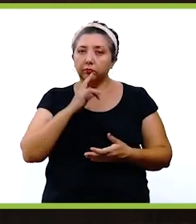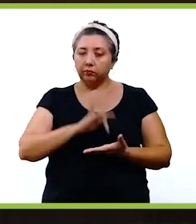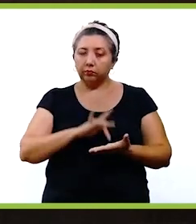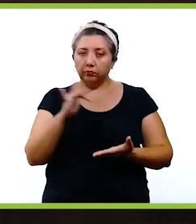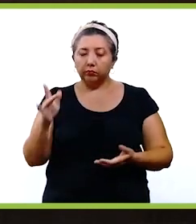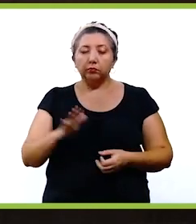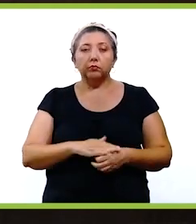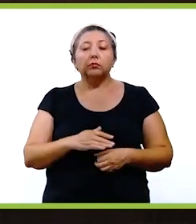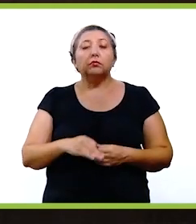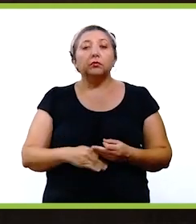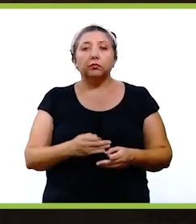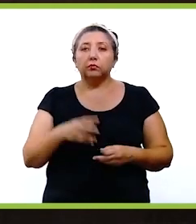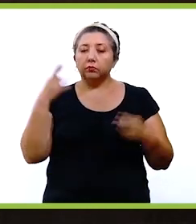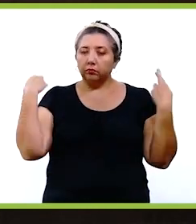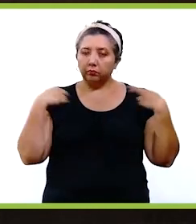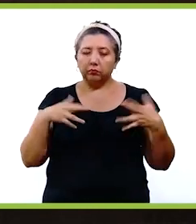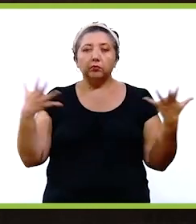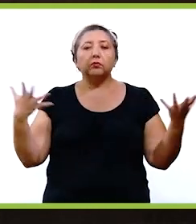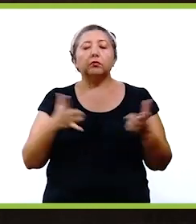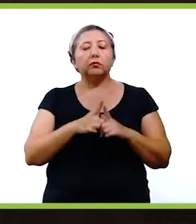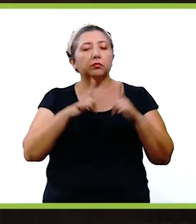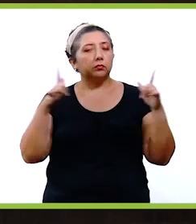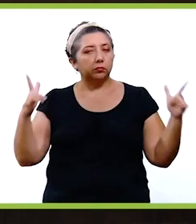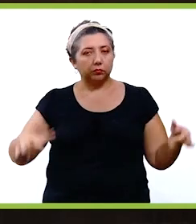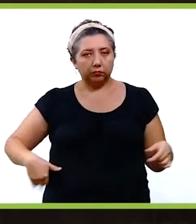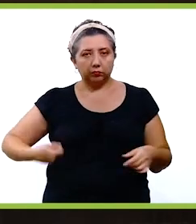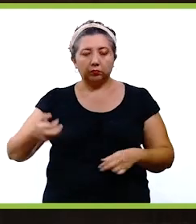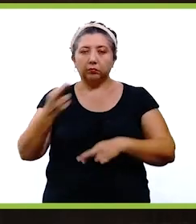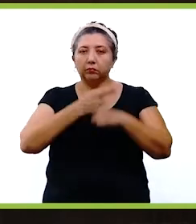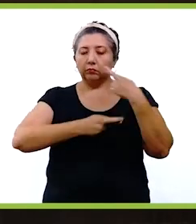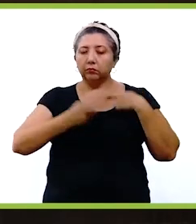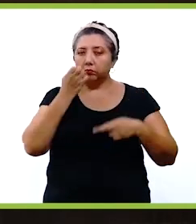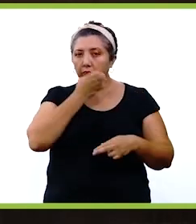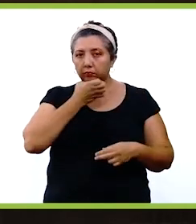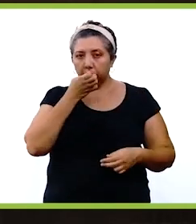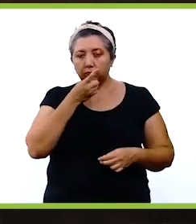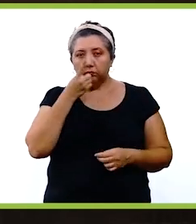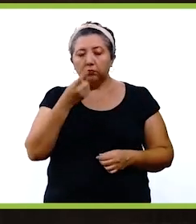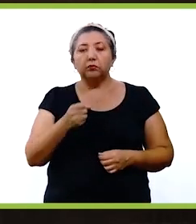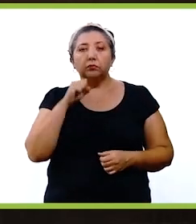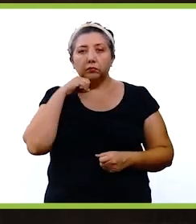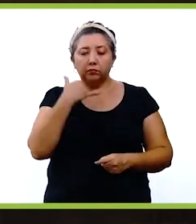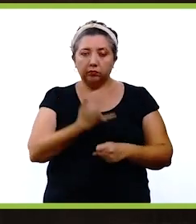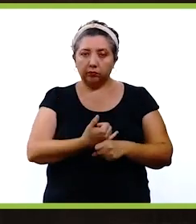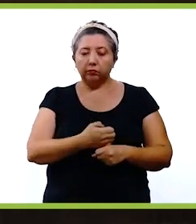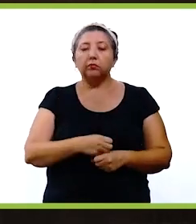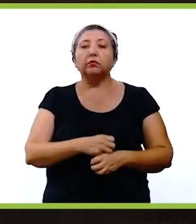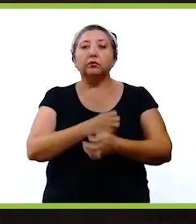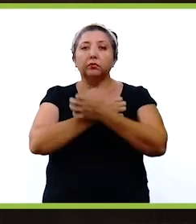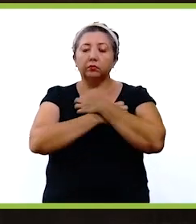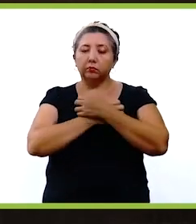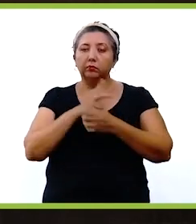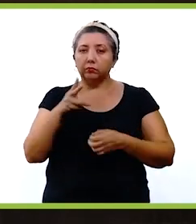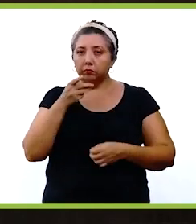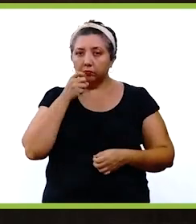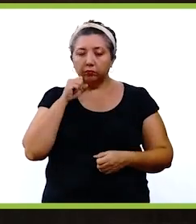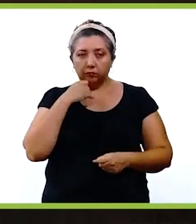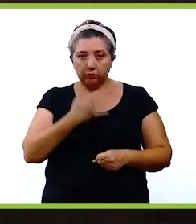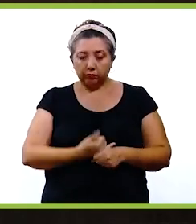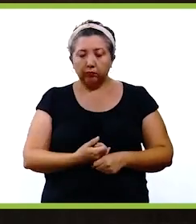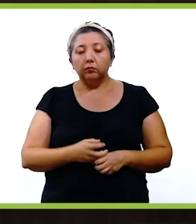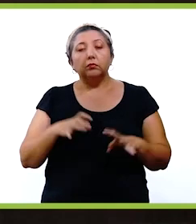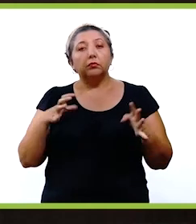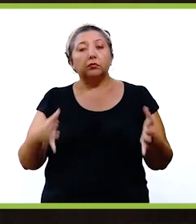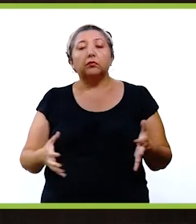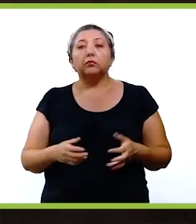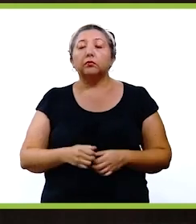agradecerle a todas las y los maestros que sé que están haciendo un gran esfuerzo para este regreso a clases, al personal de la Secretaría de Educación Pública, el secretario